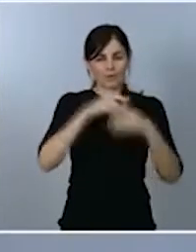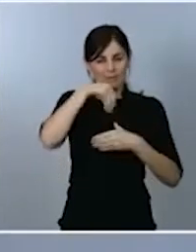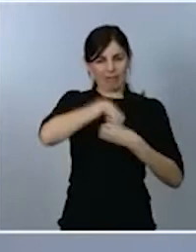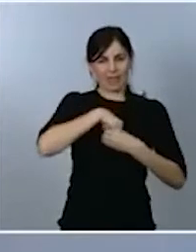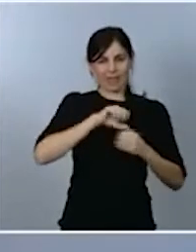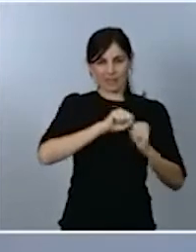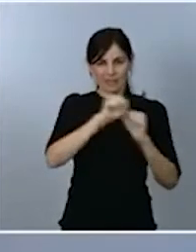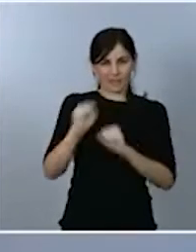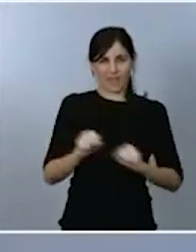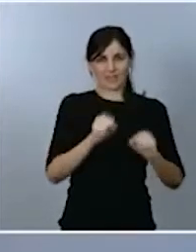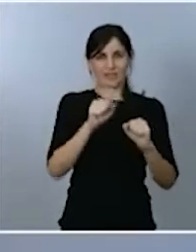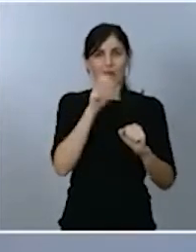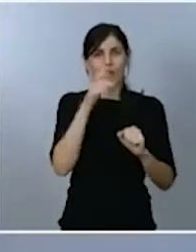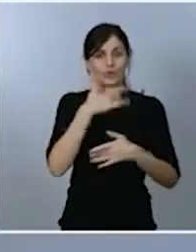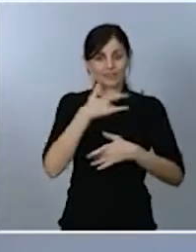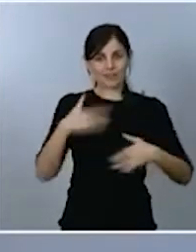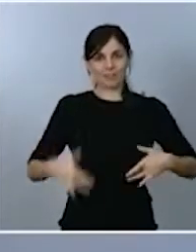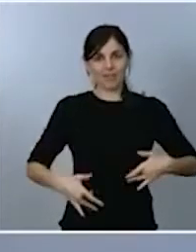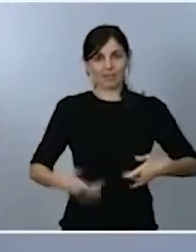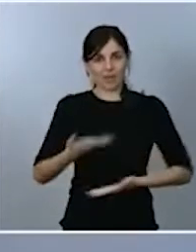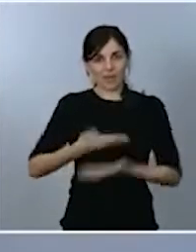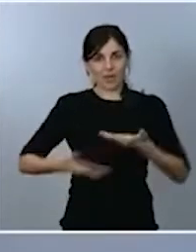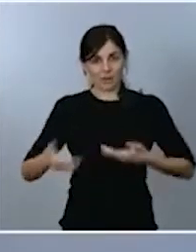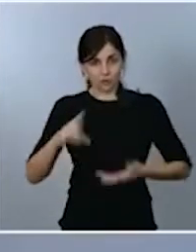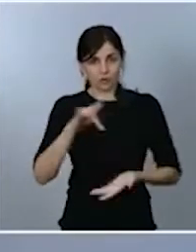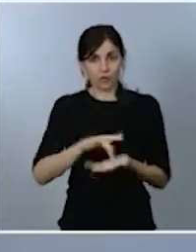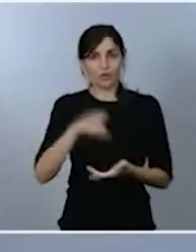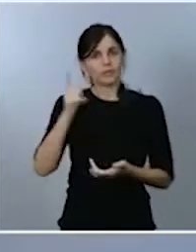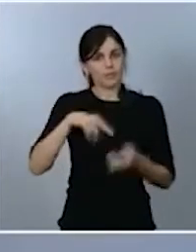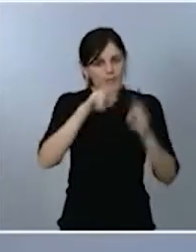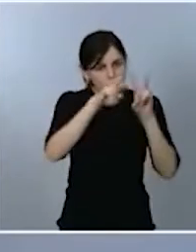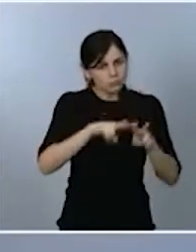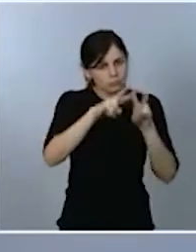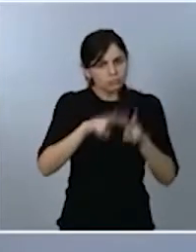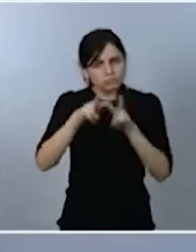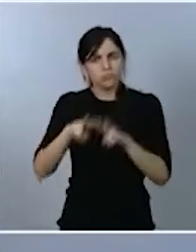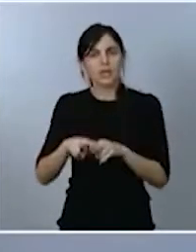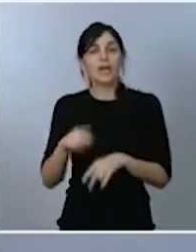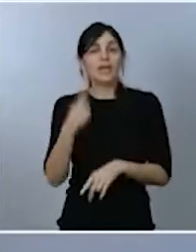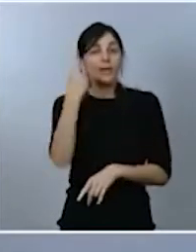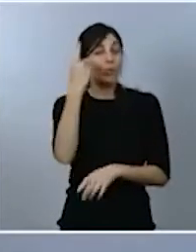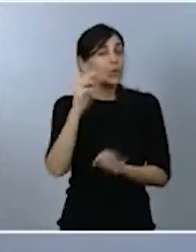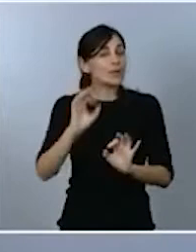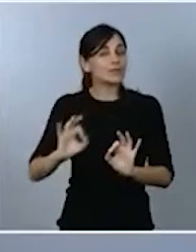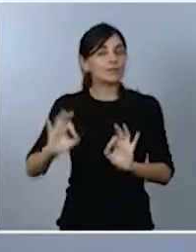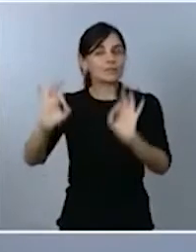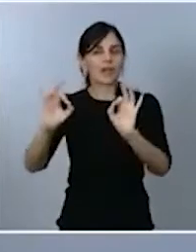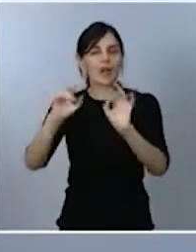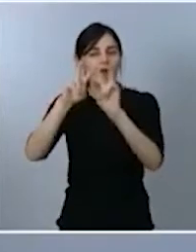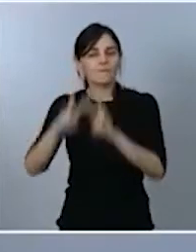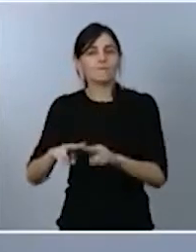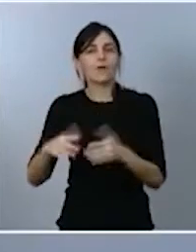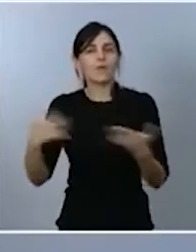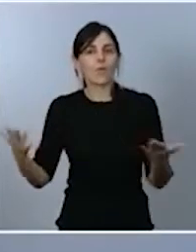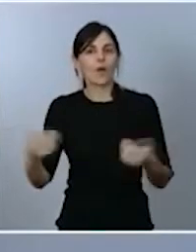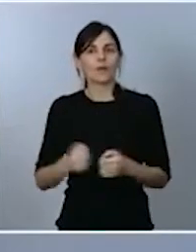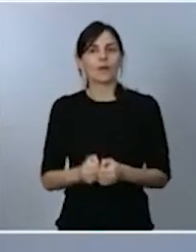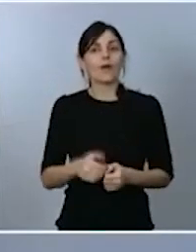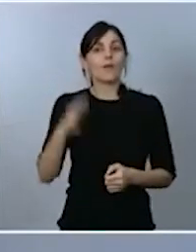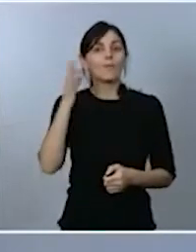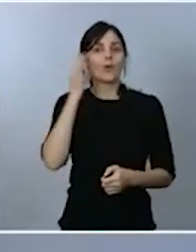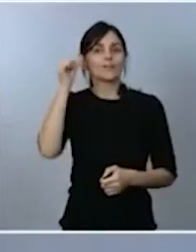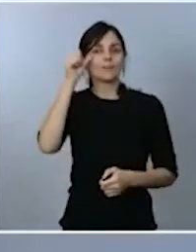trasplantes y uno muy especial, un estudio muy especial sobre el efecto de la enfermedad específico sobre las mujeres embarazadas.